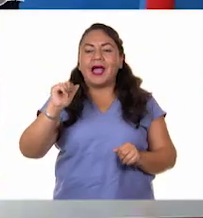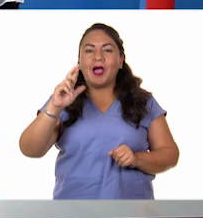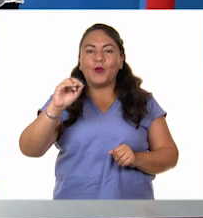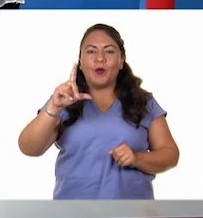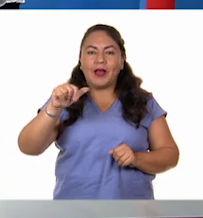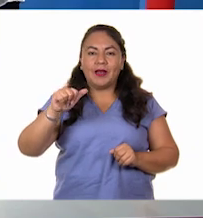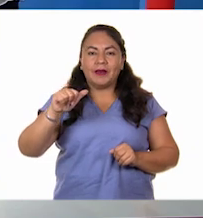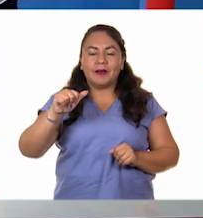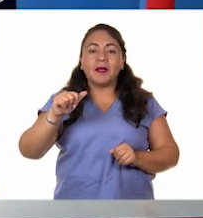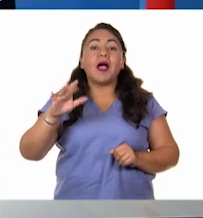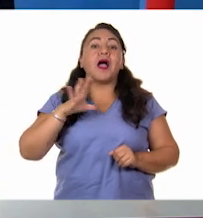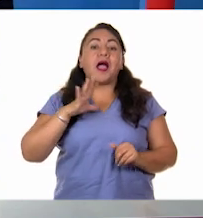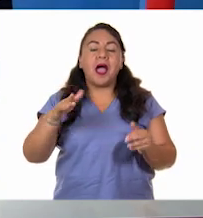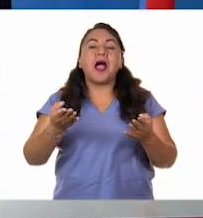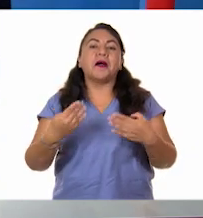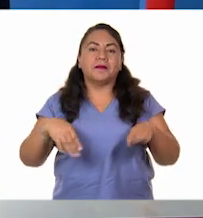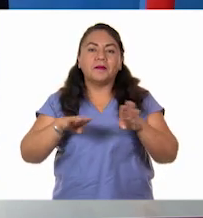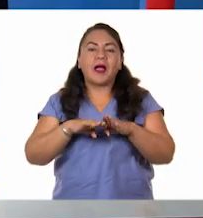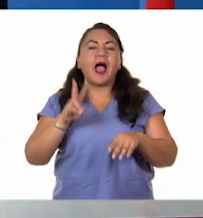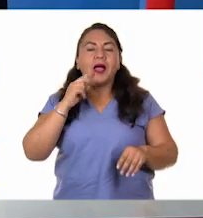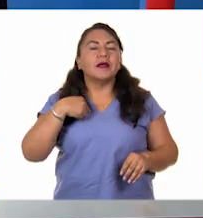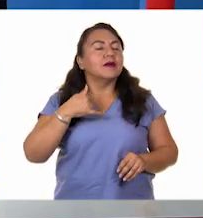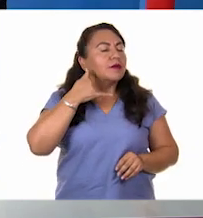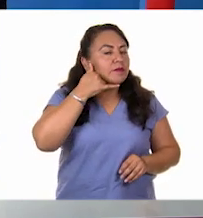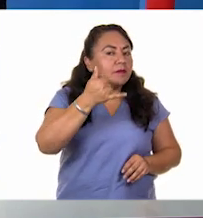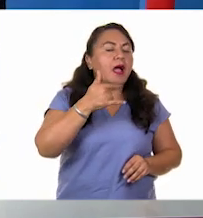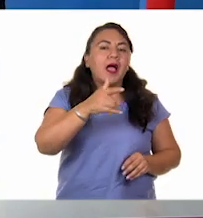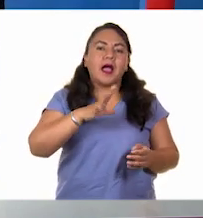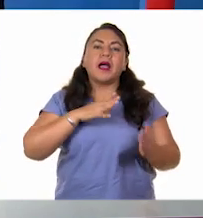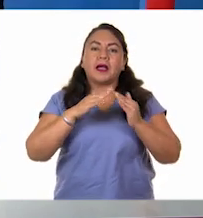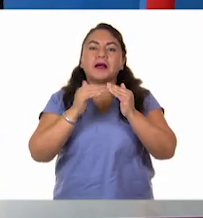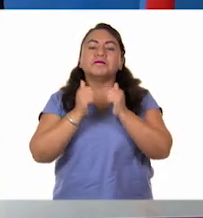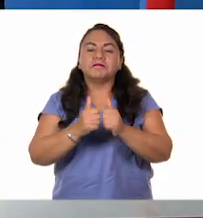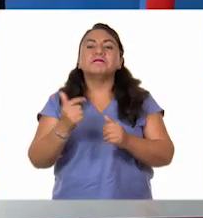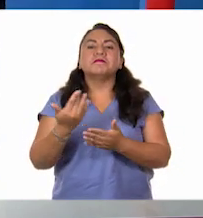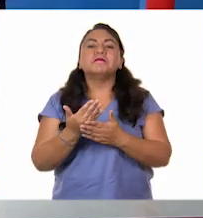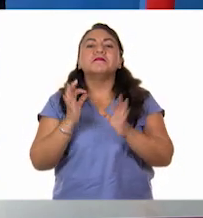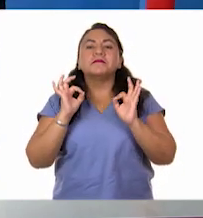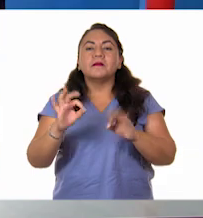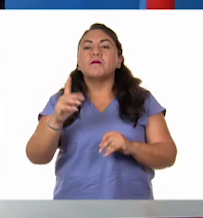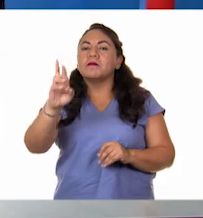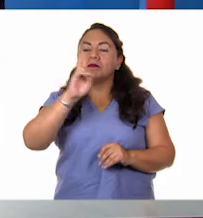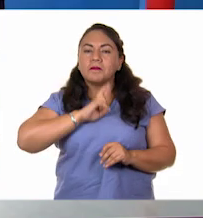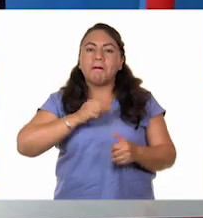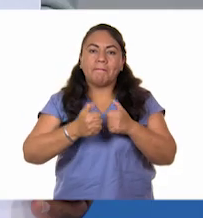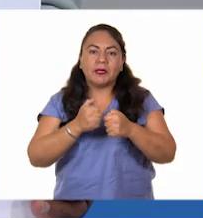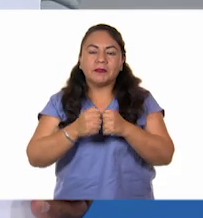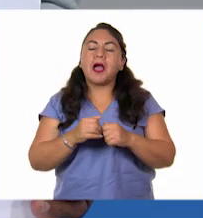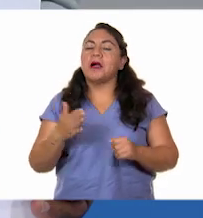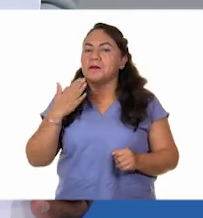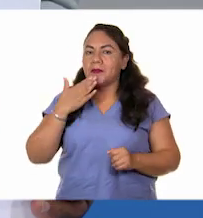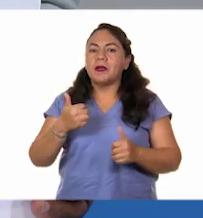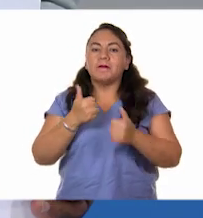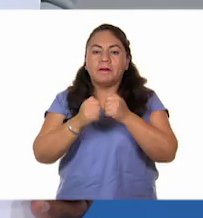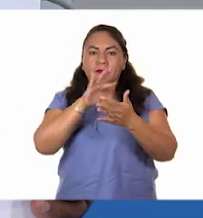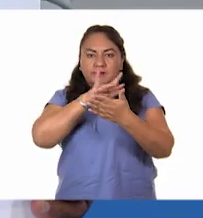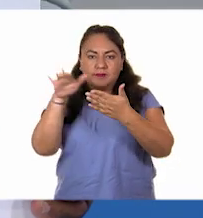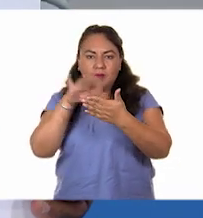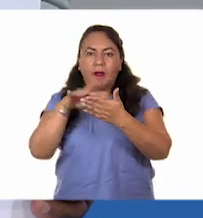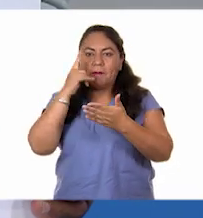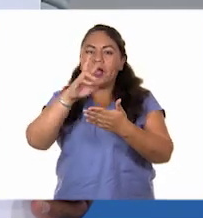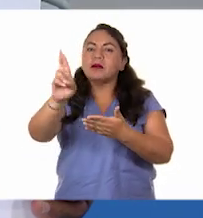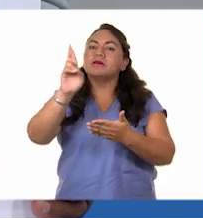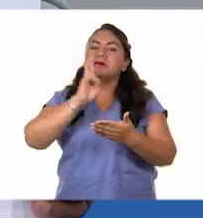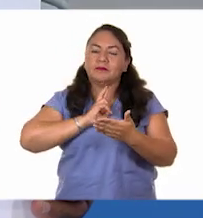que está en casa. Ya pude comunicarme con ella, está en casa y está lista para resolverla. Nos va a mandar un mensaje. Perfecto. Un mensaje de texto para